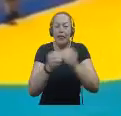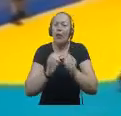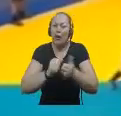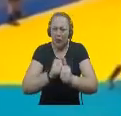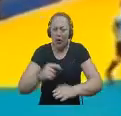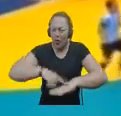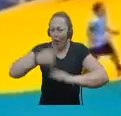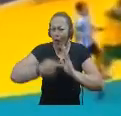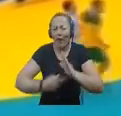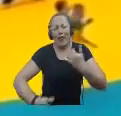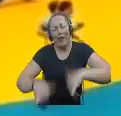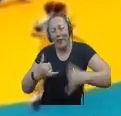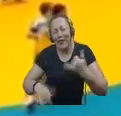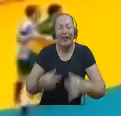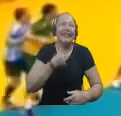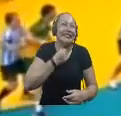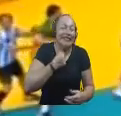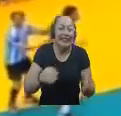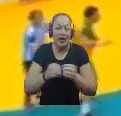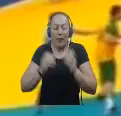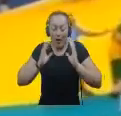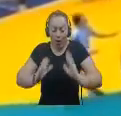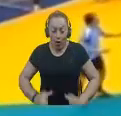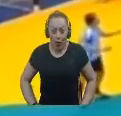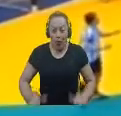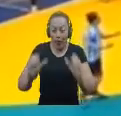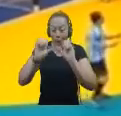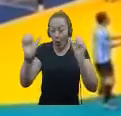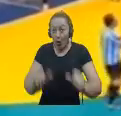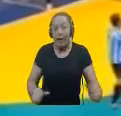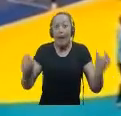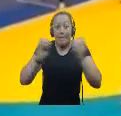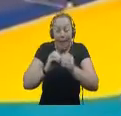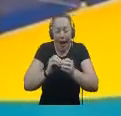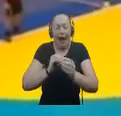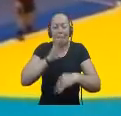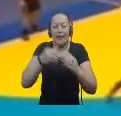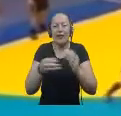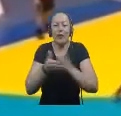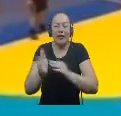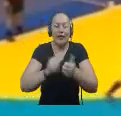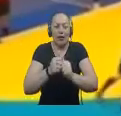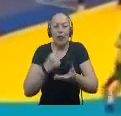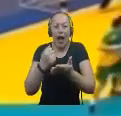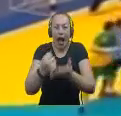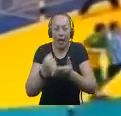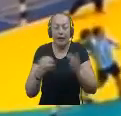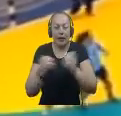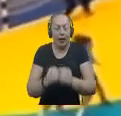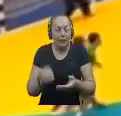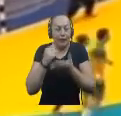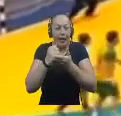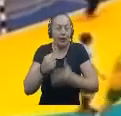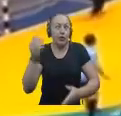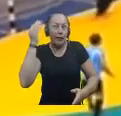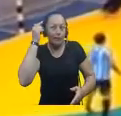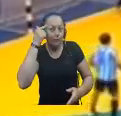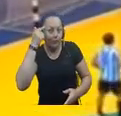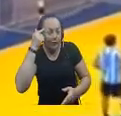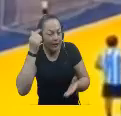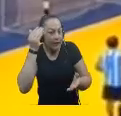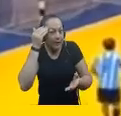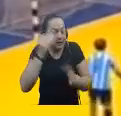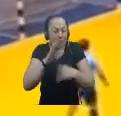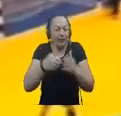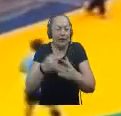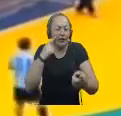muy completo y divertido ya que no solo se trabaja el cuerpo físicamente Sino que también ese deporte ayuda a ejercitar la mente Precisamente uno de